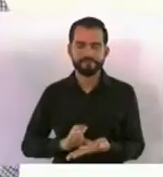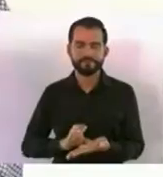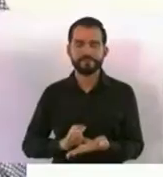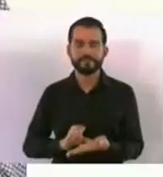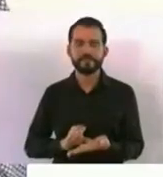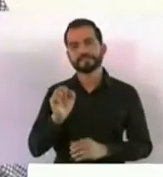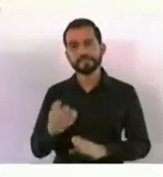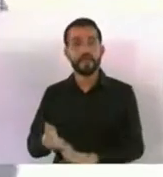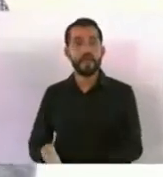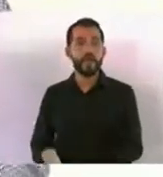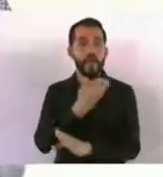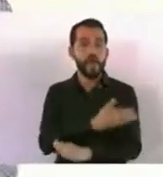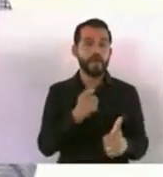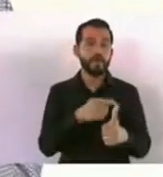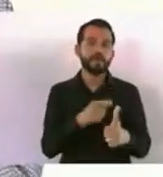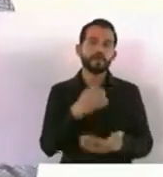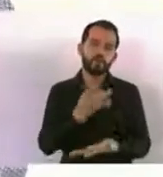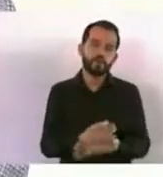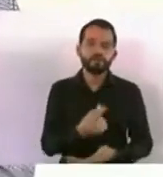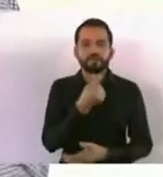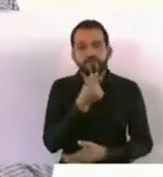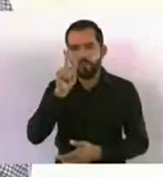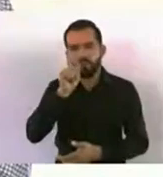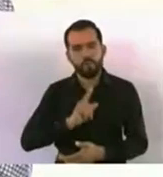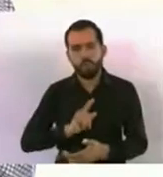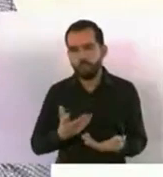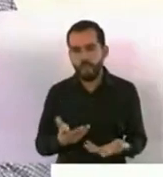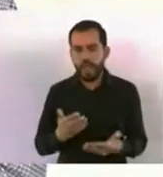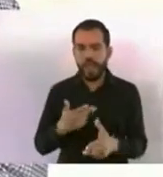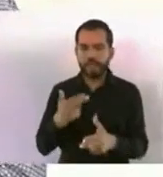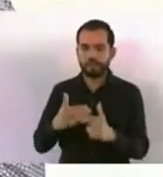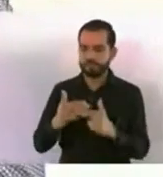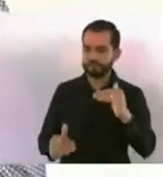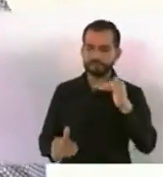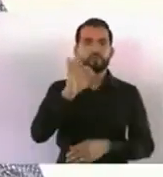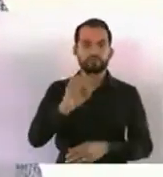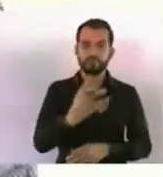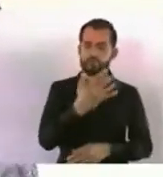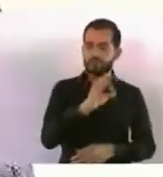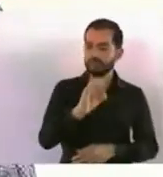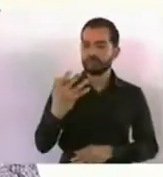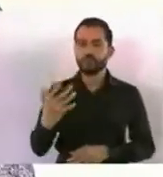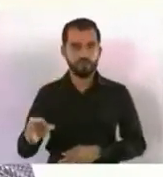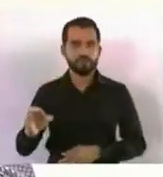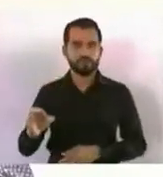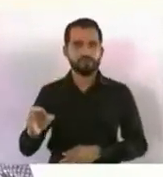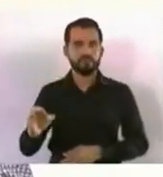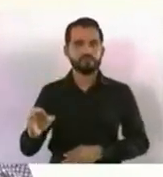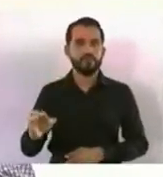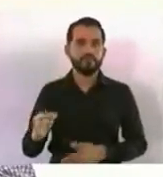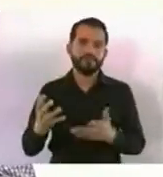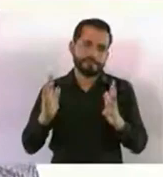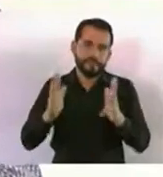que al principio era nada más para niñas, niños, hasta 29 años. Y ya aquí en